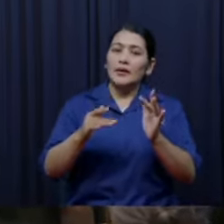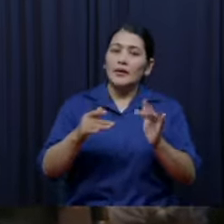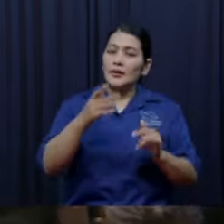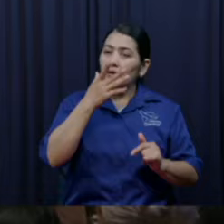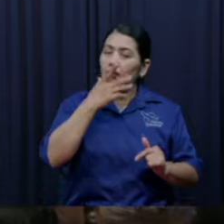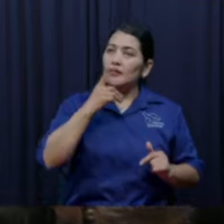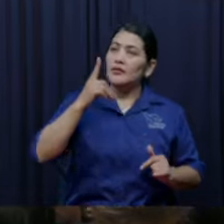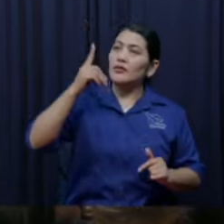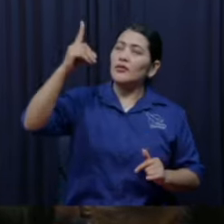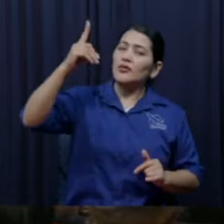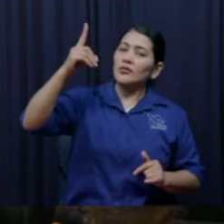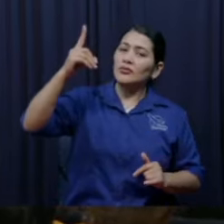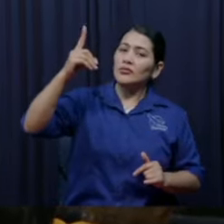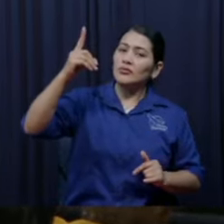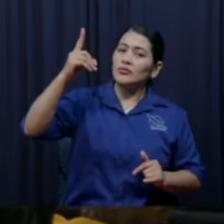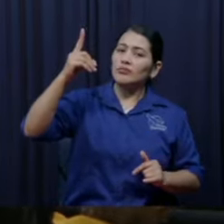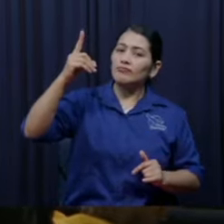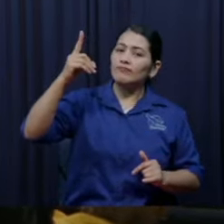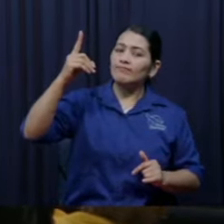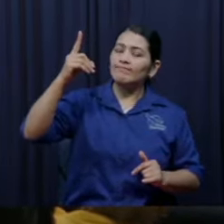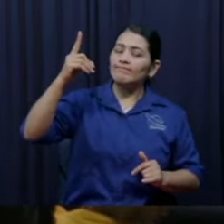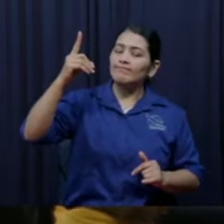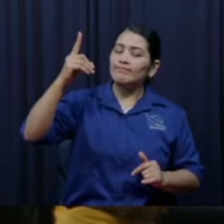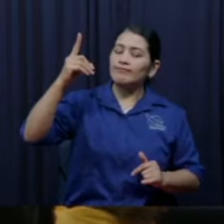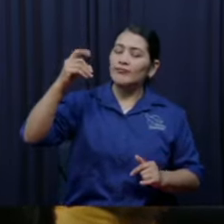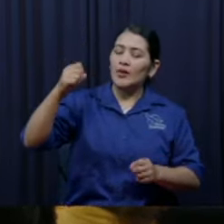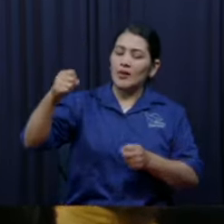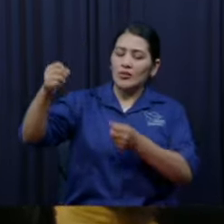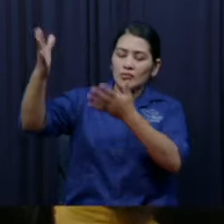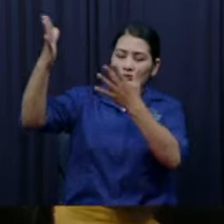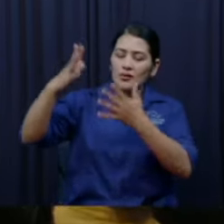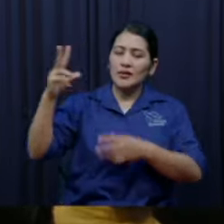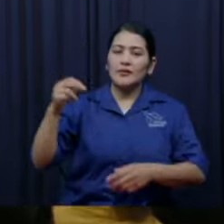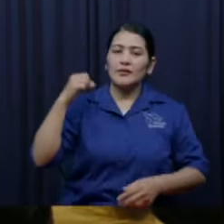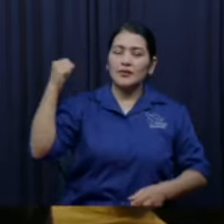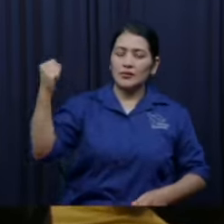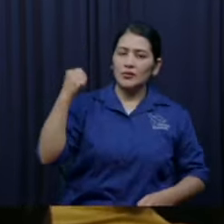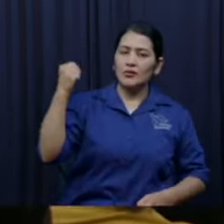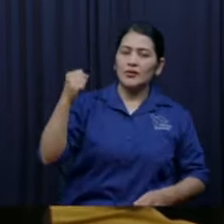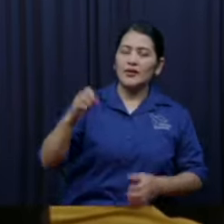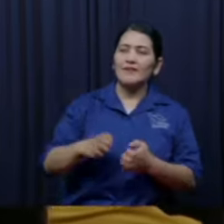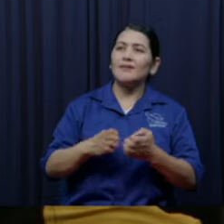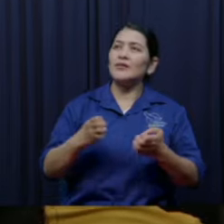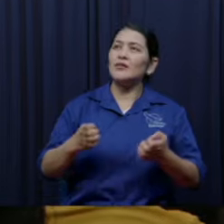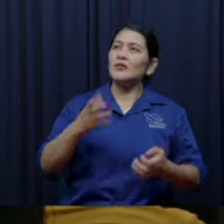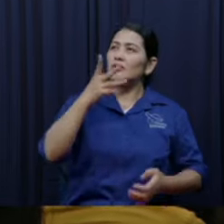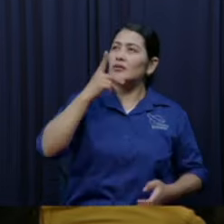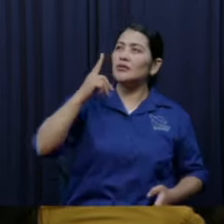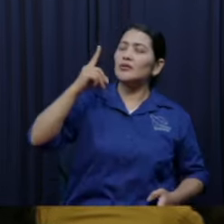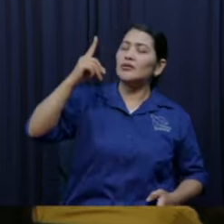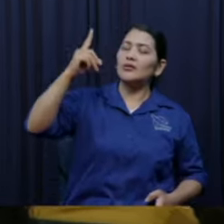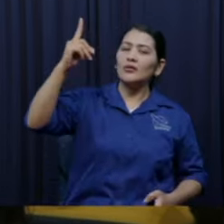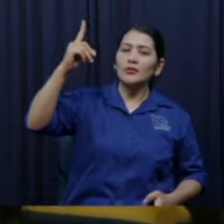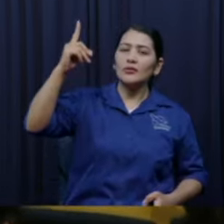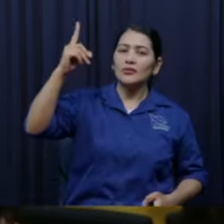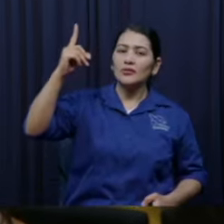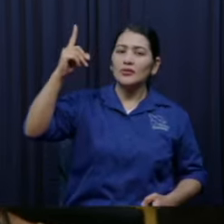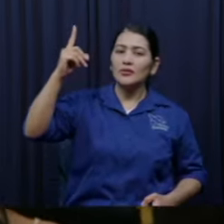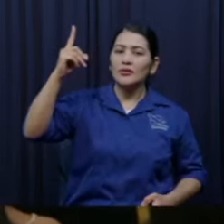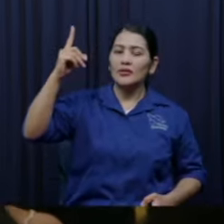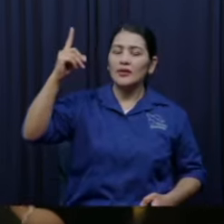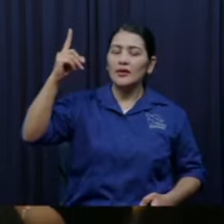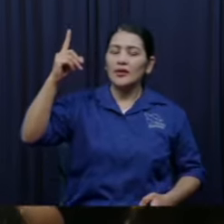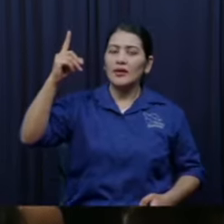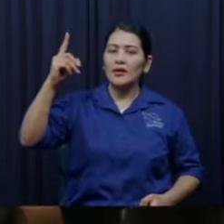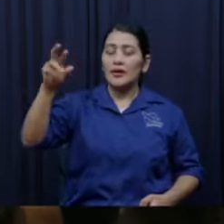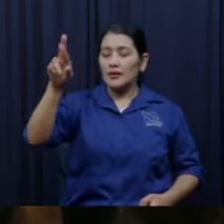Así dice la Biblia y el último enemigo vencido será la muerte. Dice que cuando la